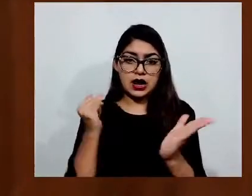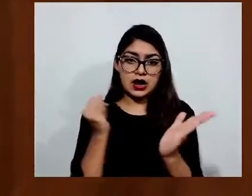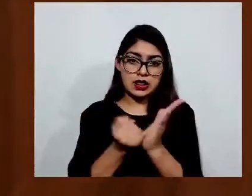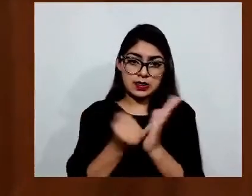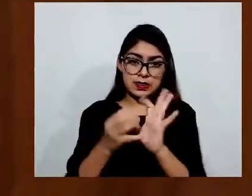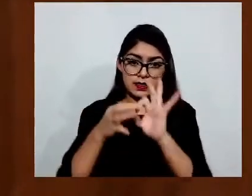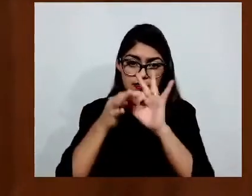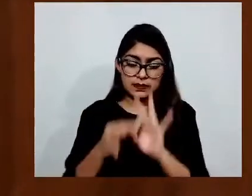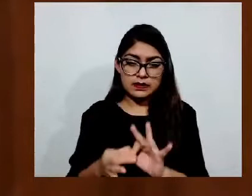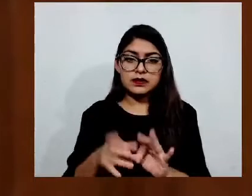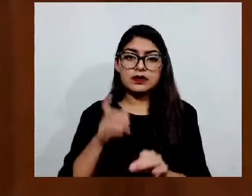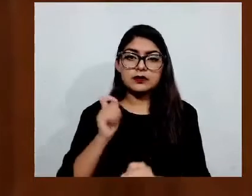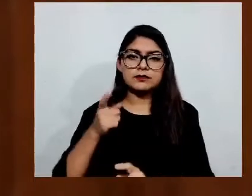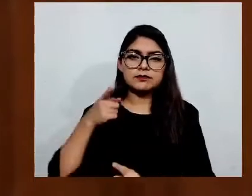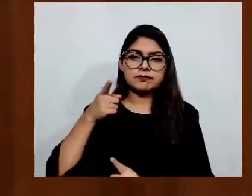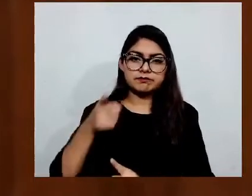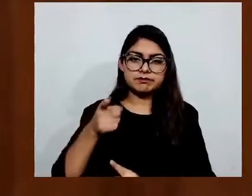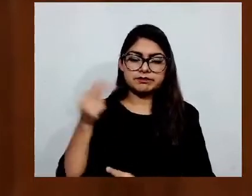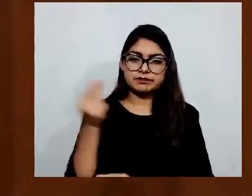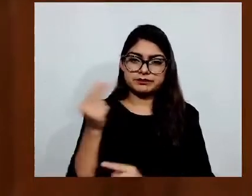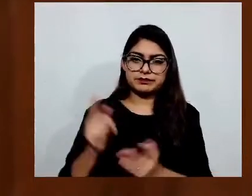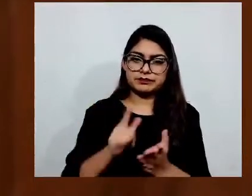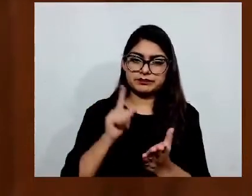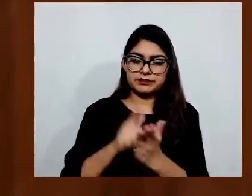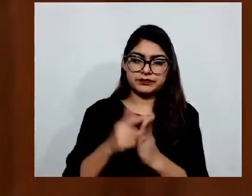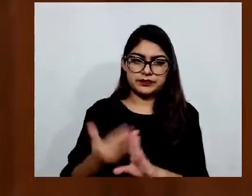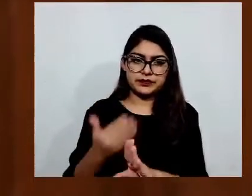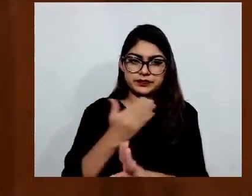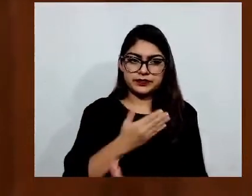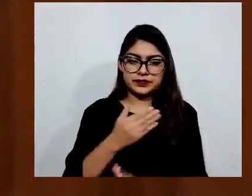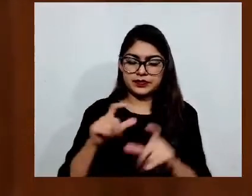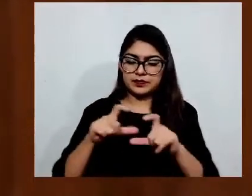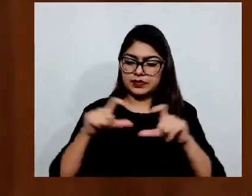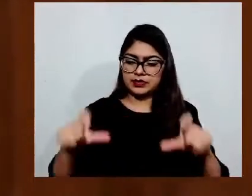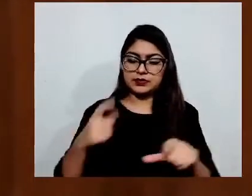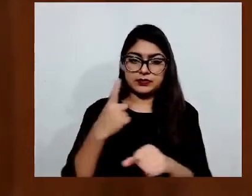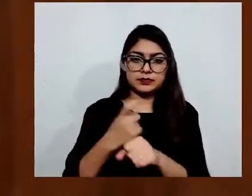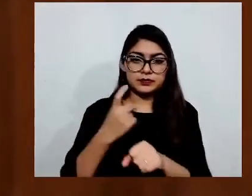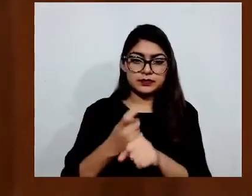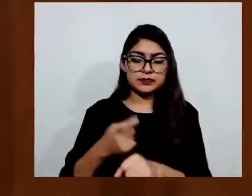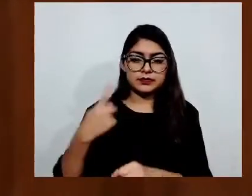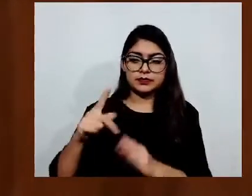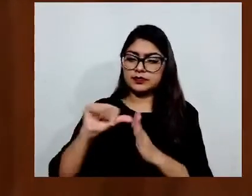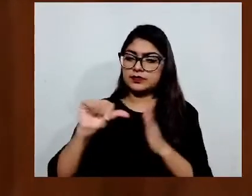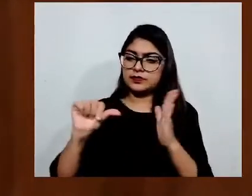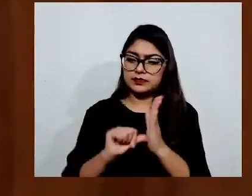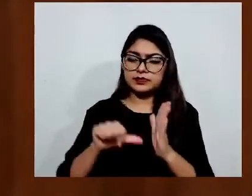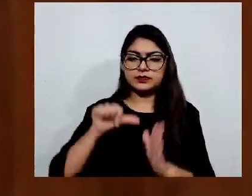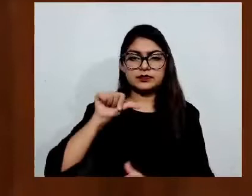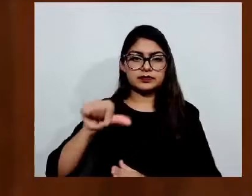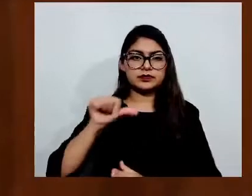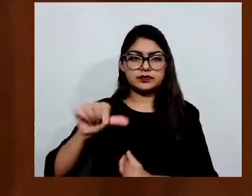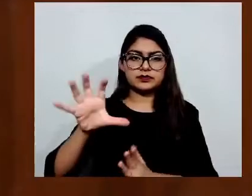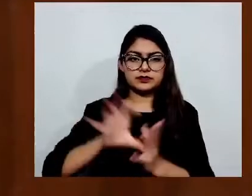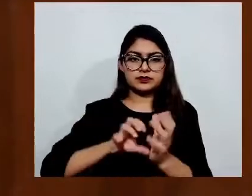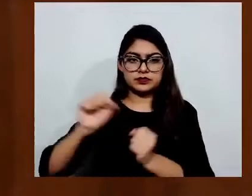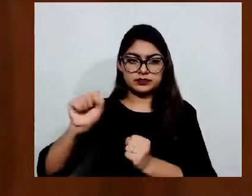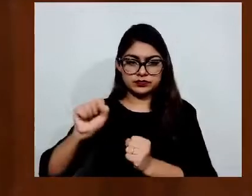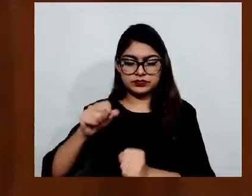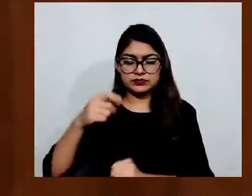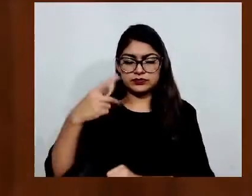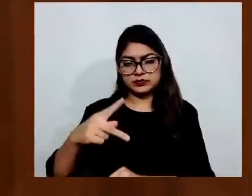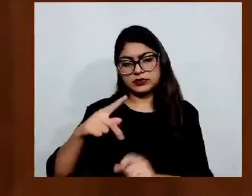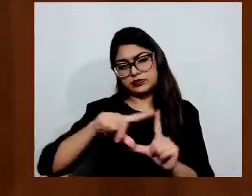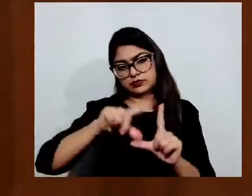prevista en el párrafo primero del artículo 16 de la Constitución Política de los Estados Unidos Mexicanos, así como el